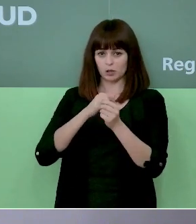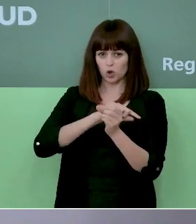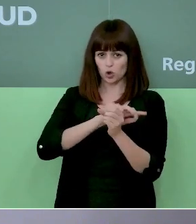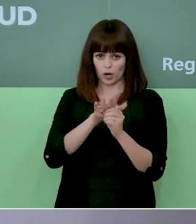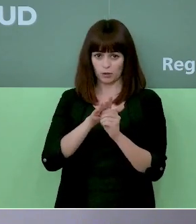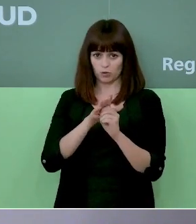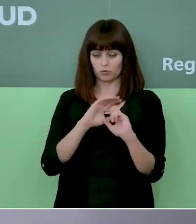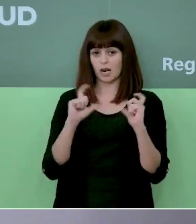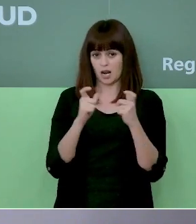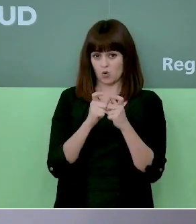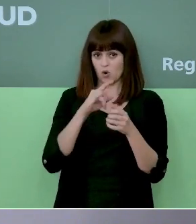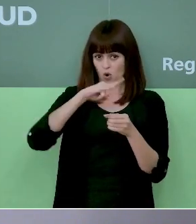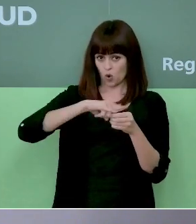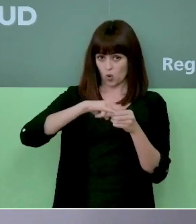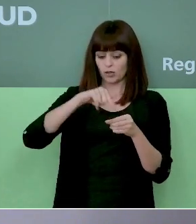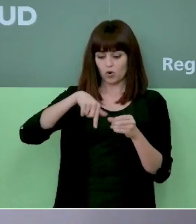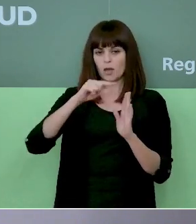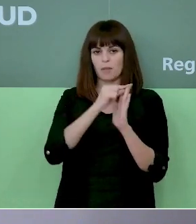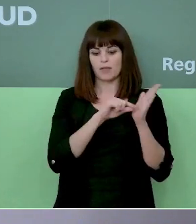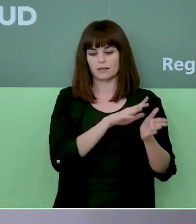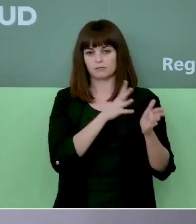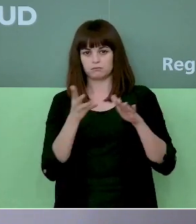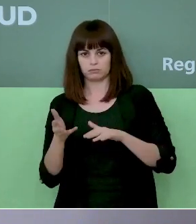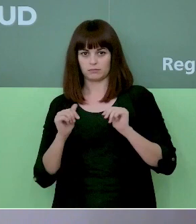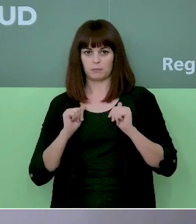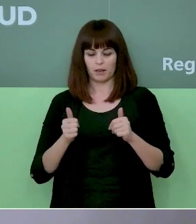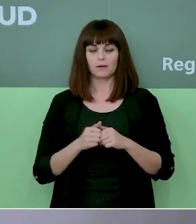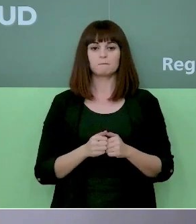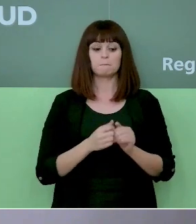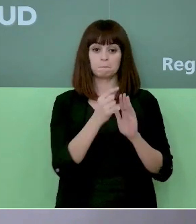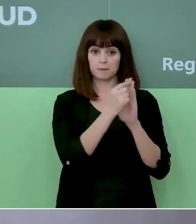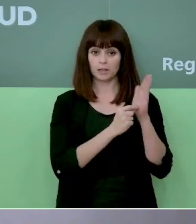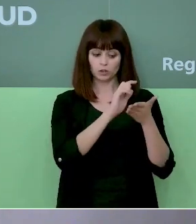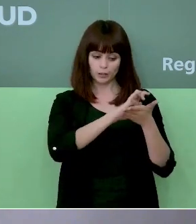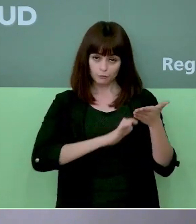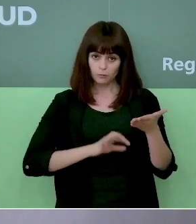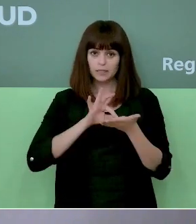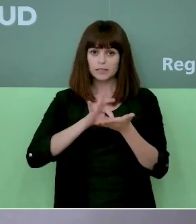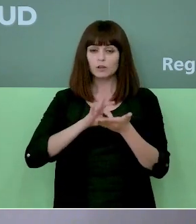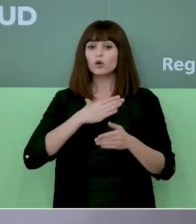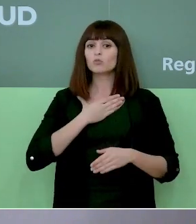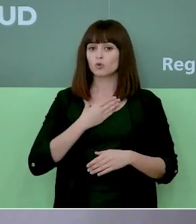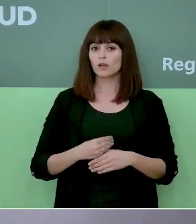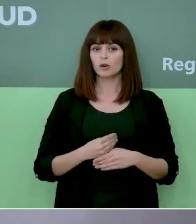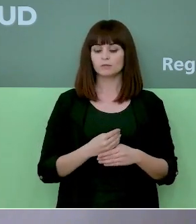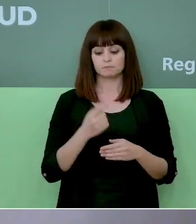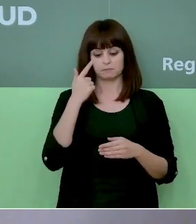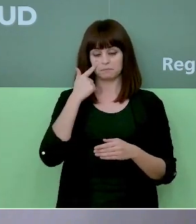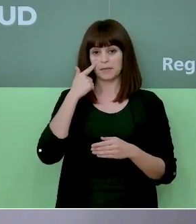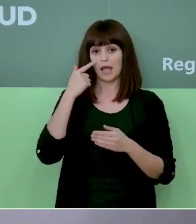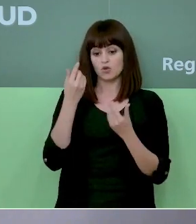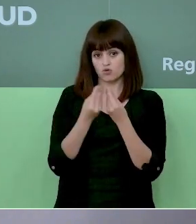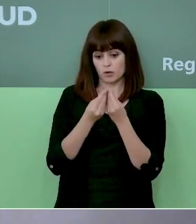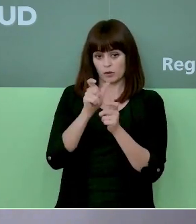la región el pasado lunes. Base a los datos e informes del Servicio de Epidemiología del Servicio Murciano, analizada la evolución de las